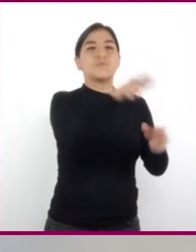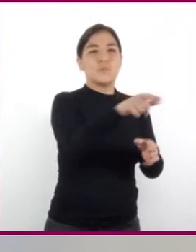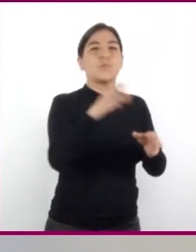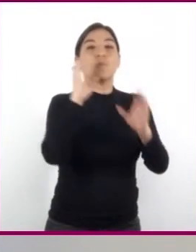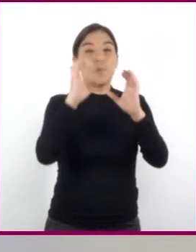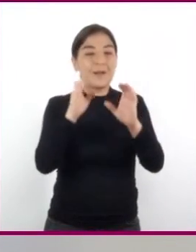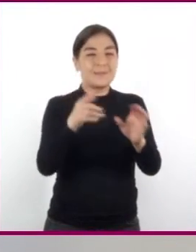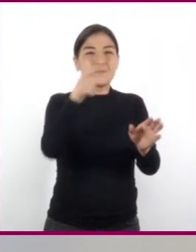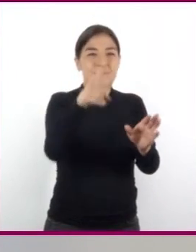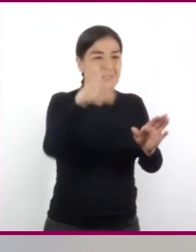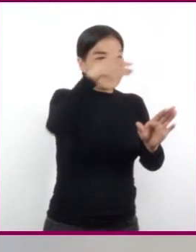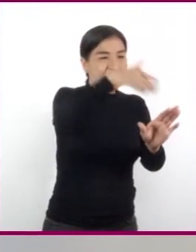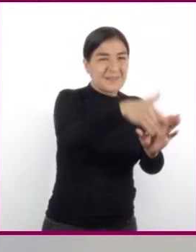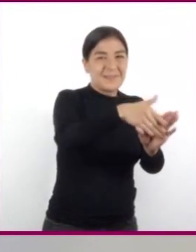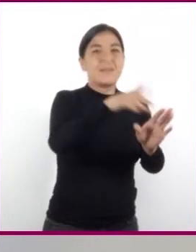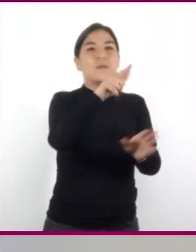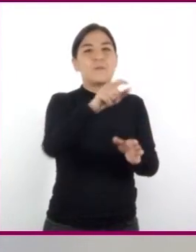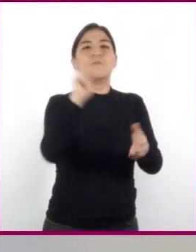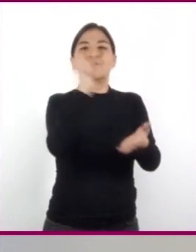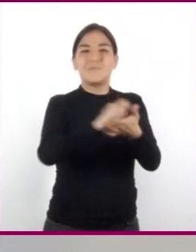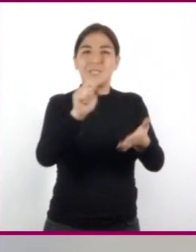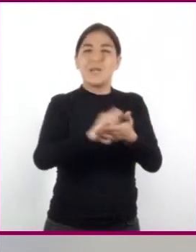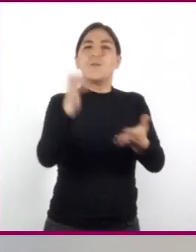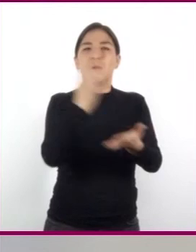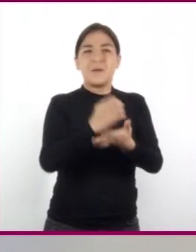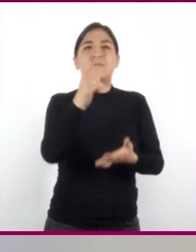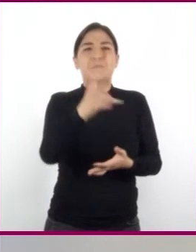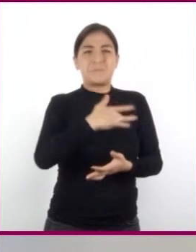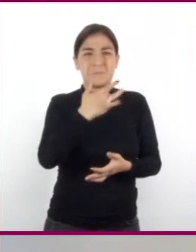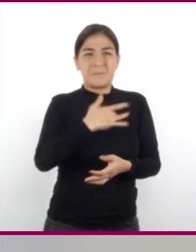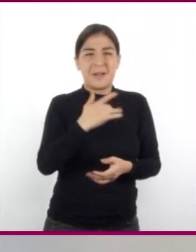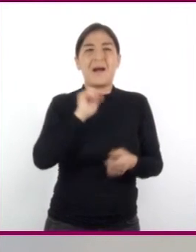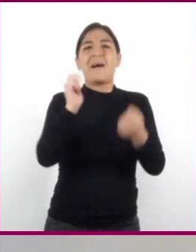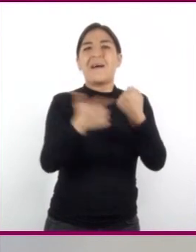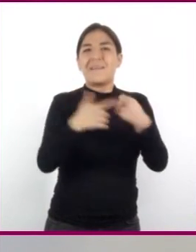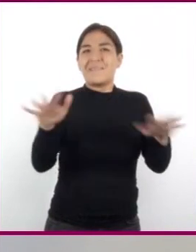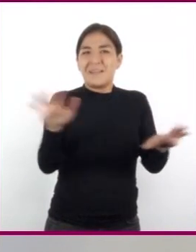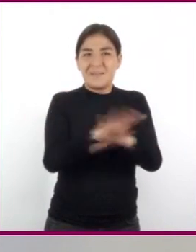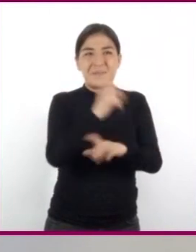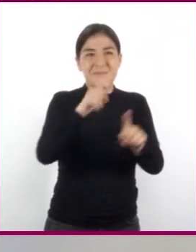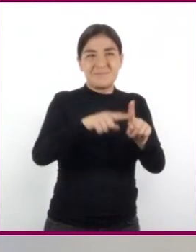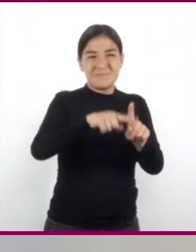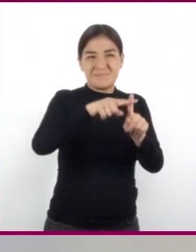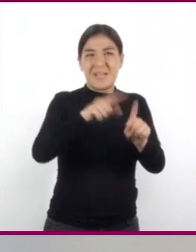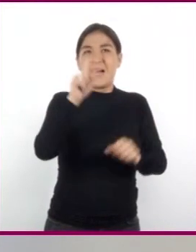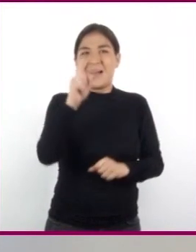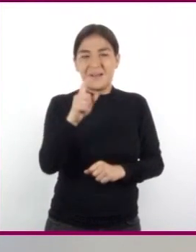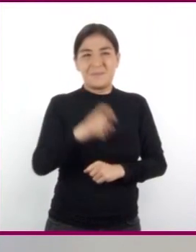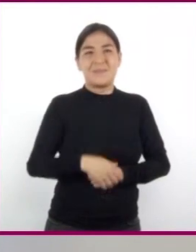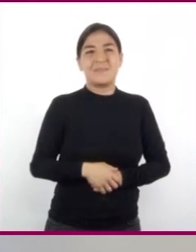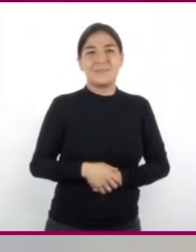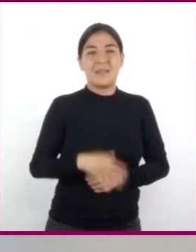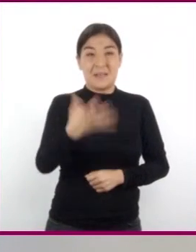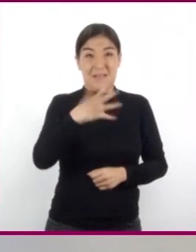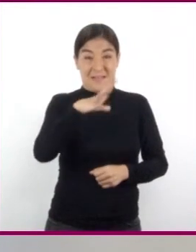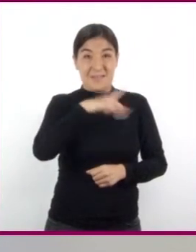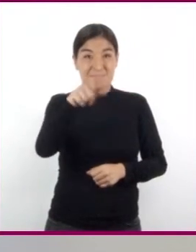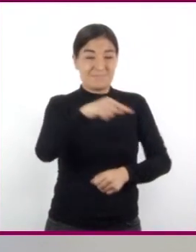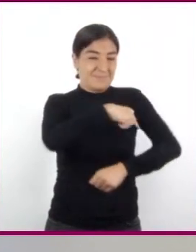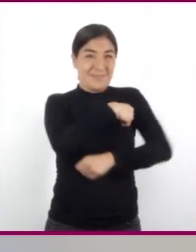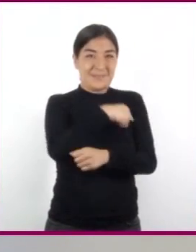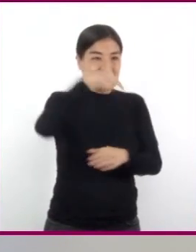toquen el recipiente y escriban en su cuaderno si perciben algún cambio en la temperatura del agua. Si tienen termómetro,